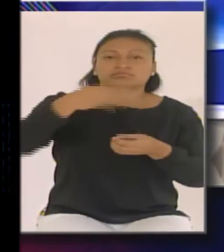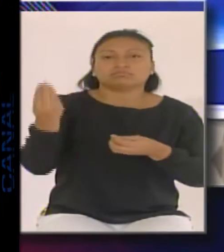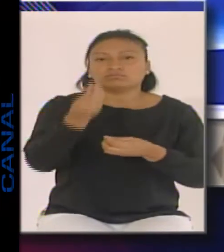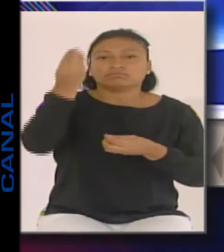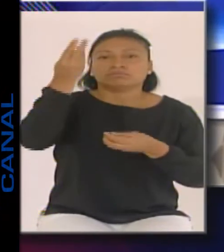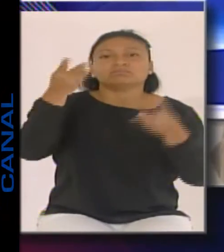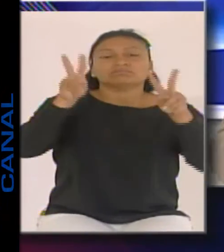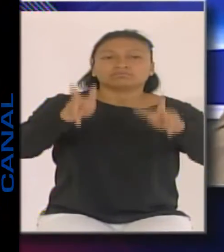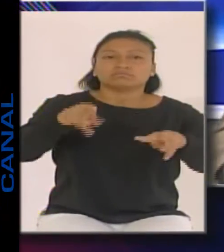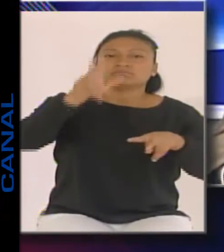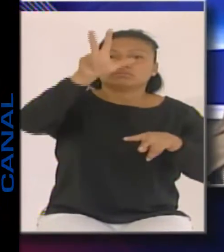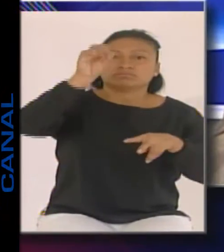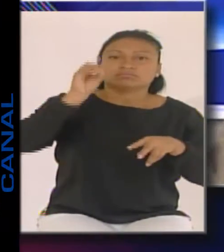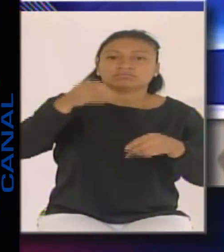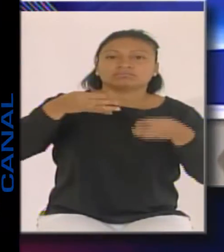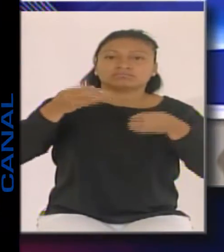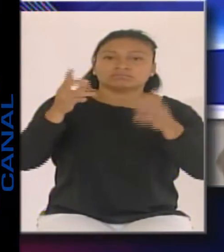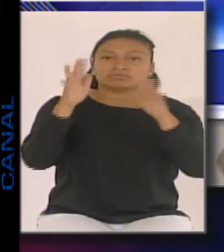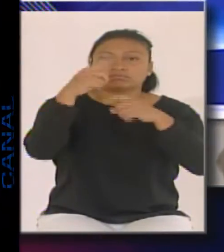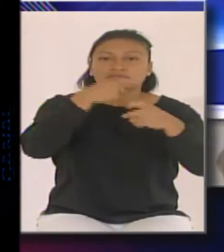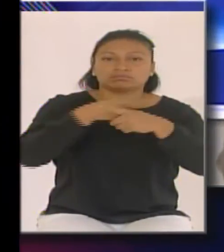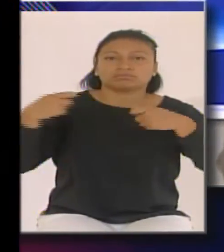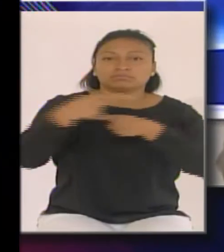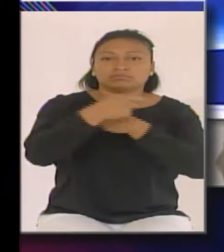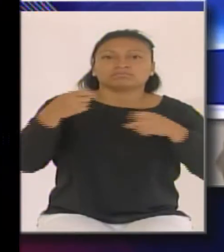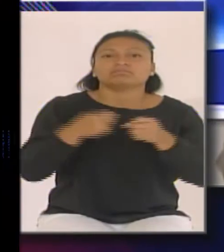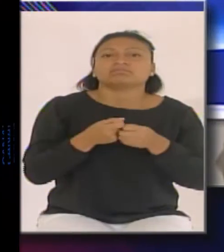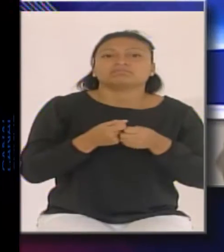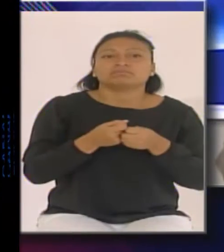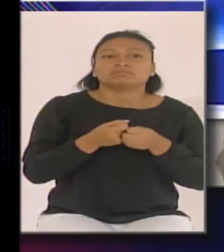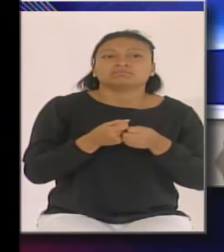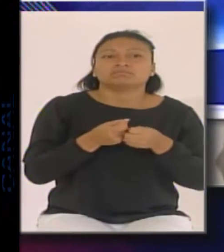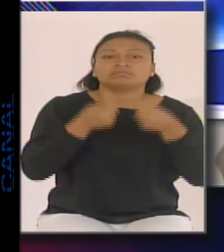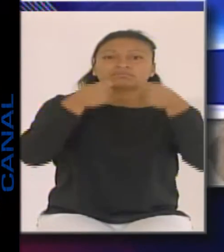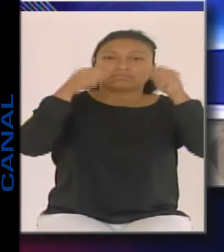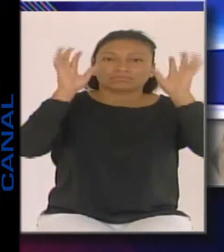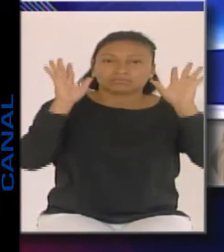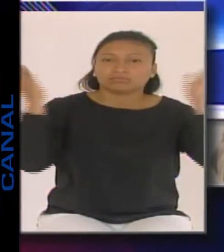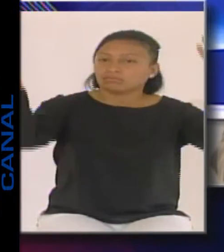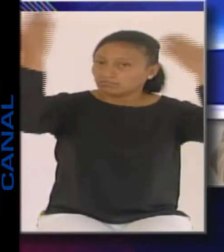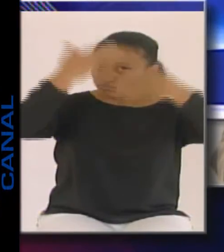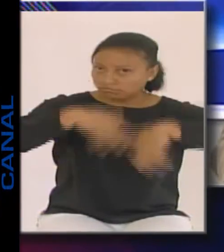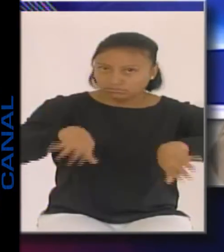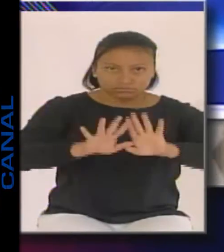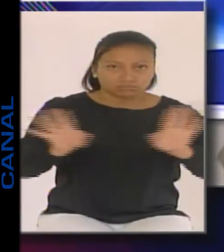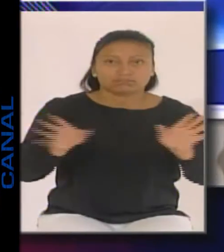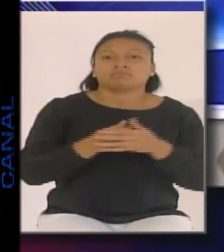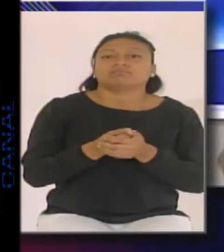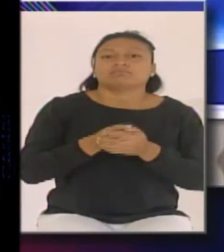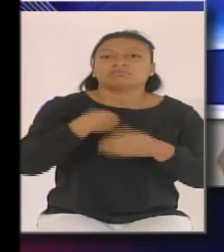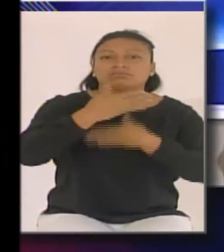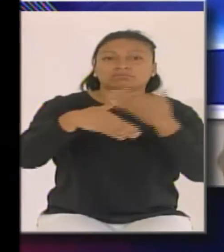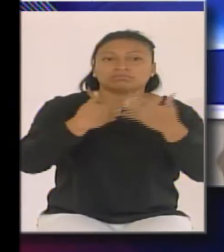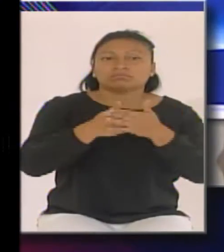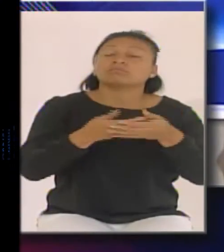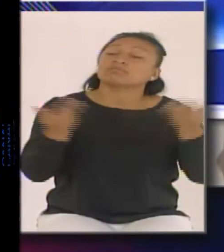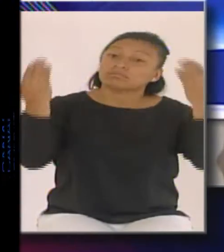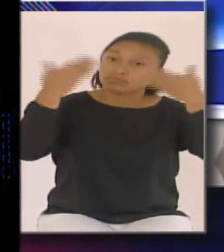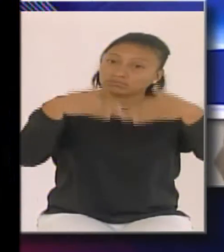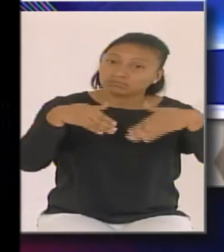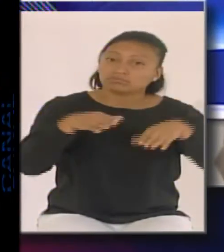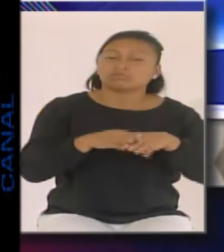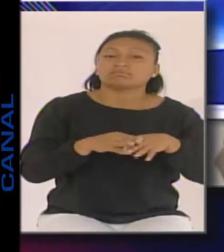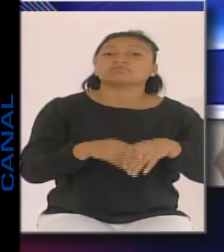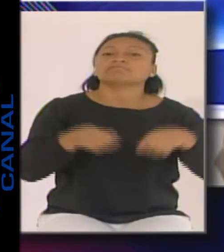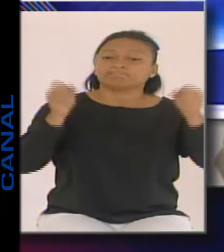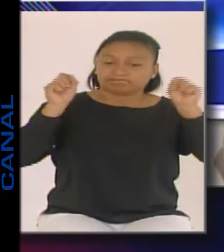30 de marzo, sería hasta septiembre de este año, que terminarían ellos todo el periodo. Entonces, ellos al terminar obtienen su